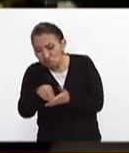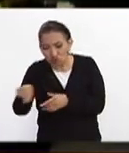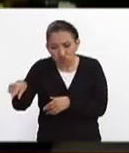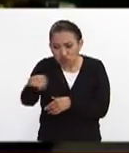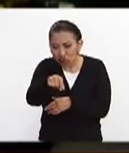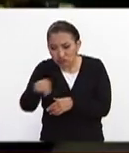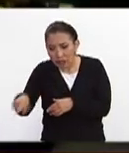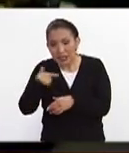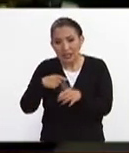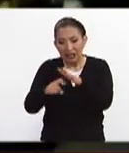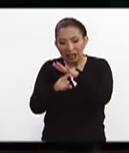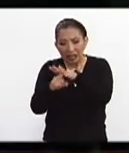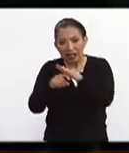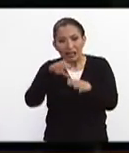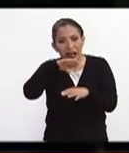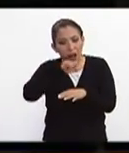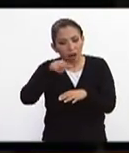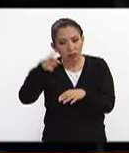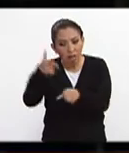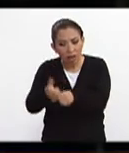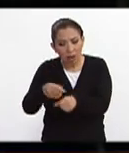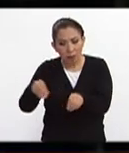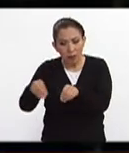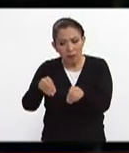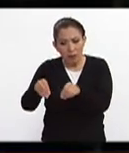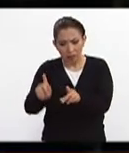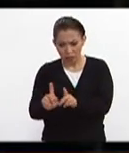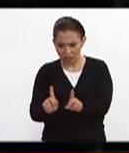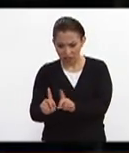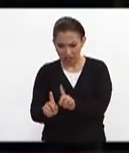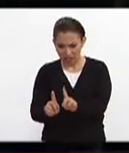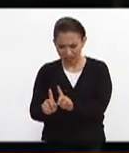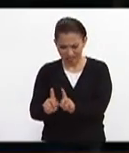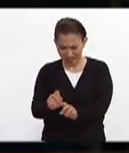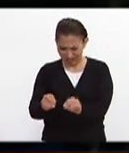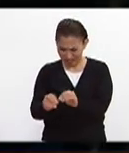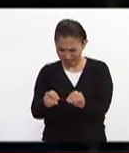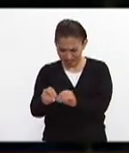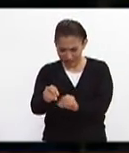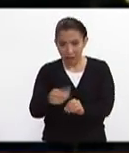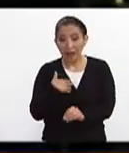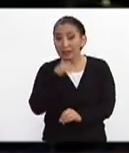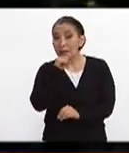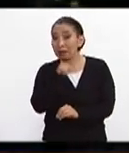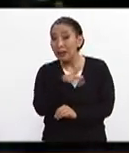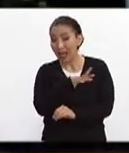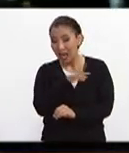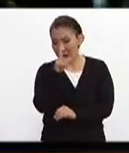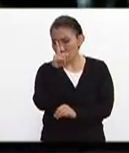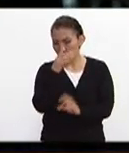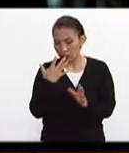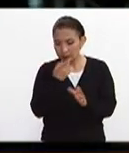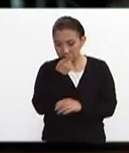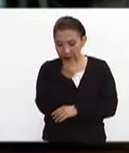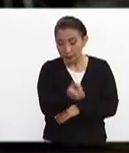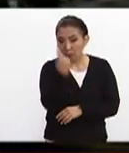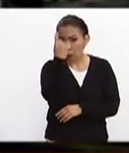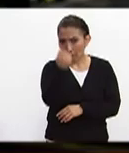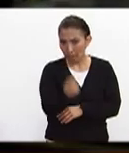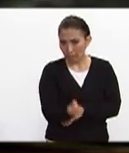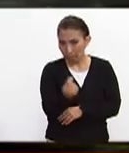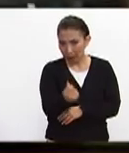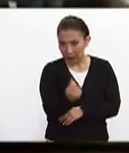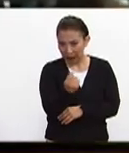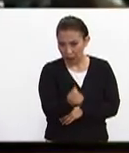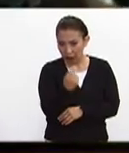calor lo pueden determinar entonces ellos también comentarles que hay un hay un perro que